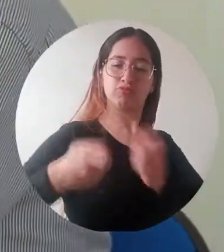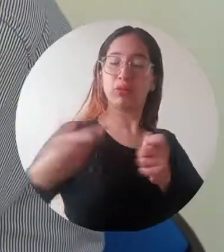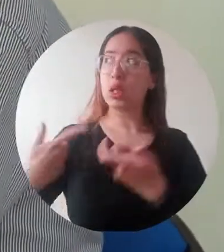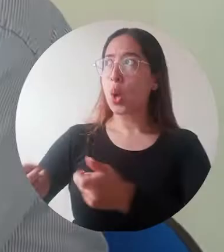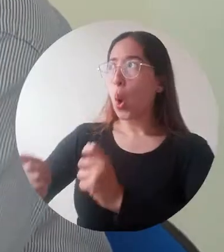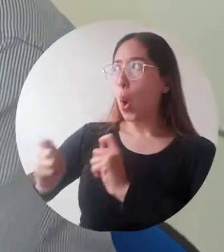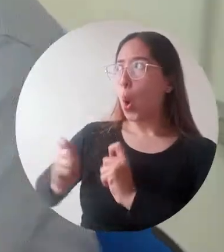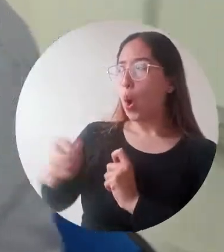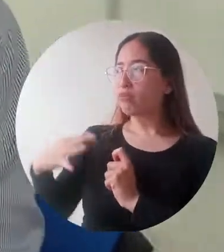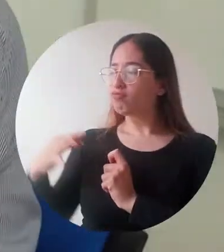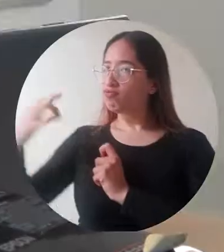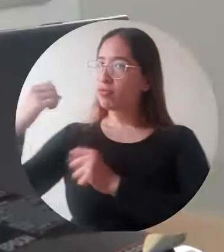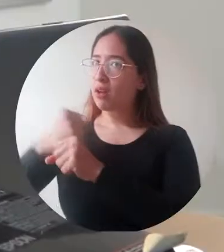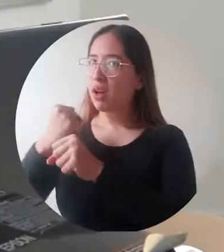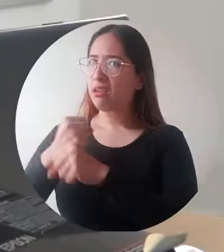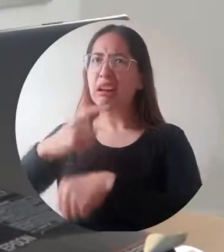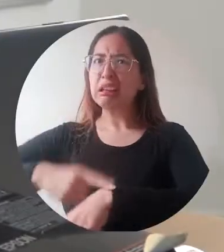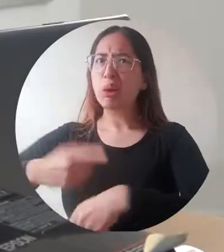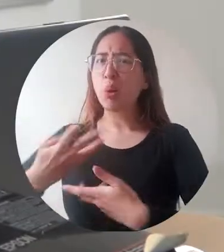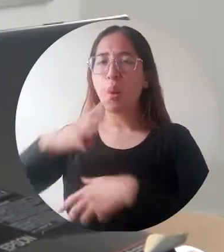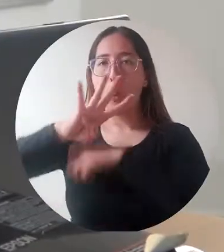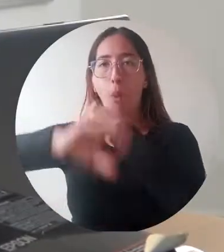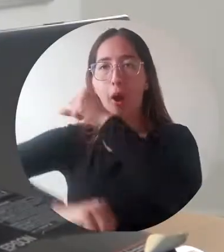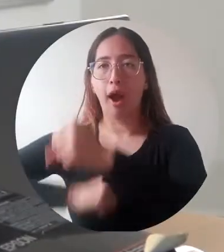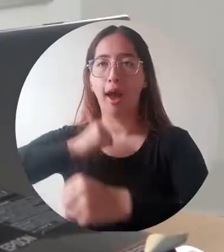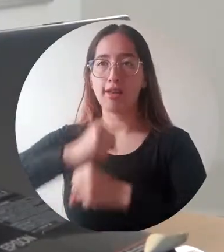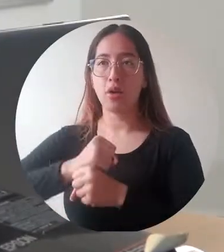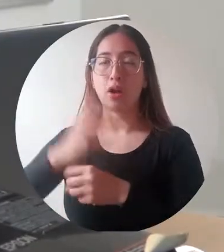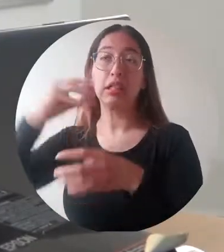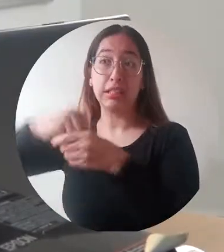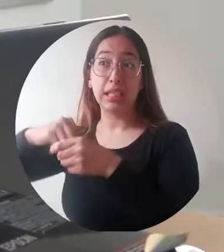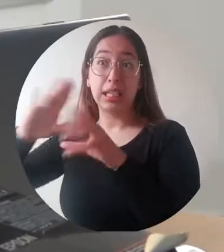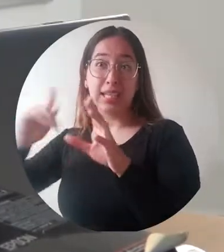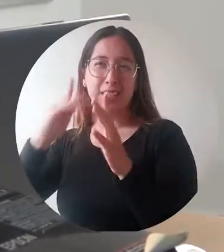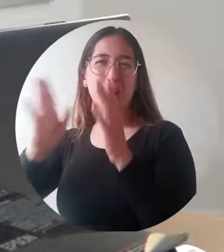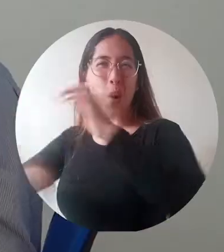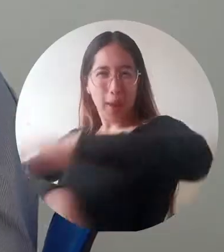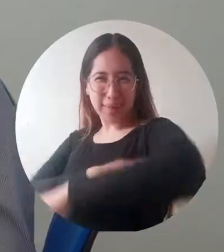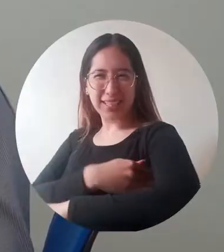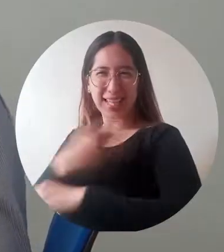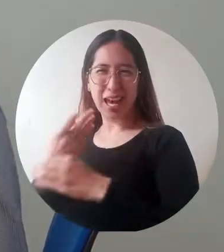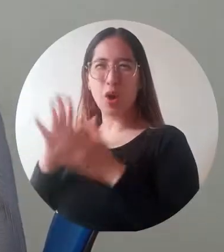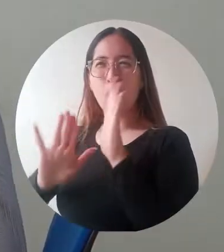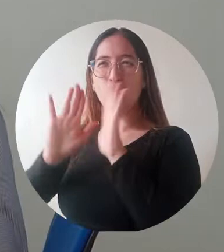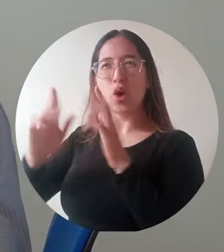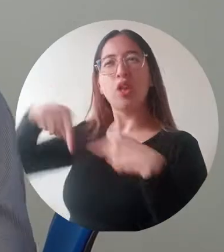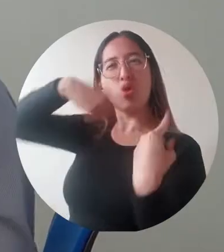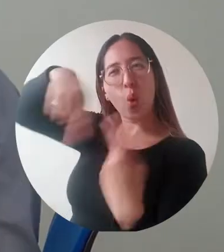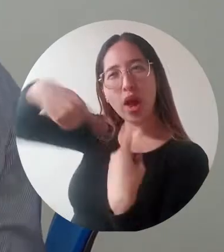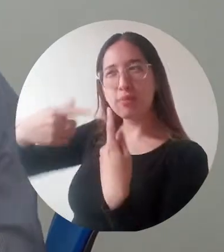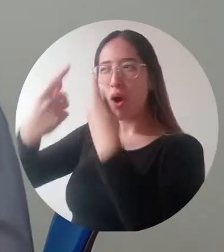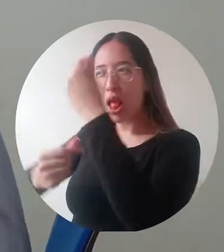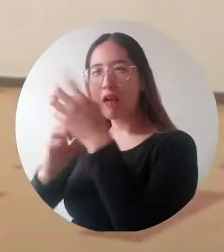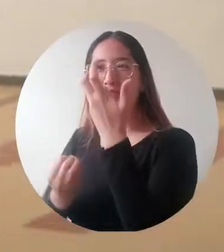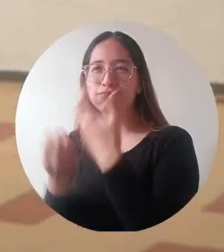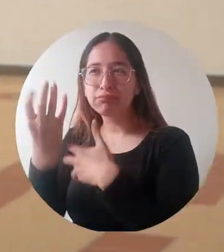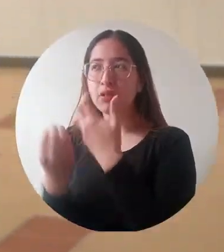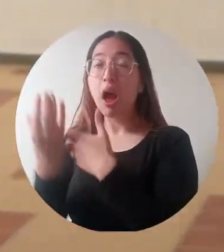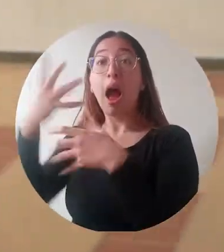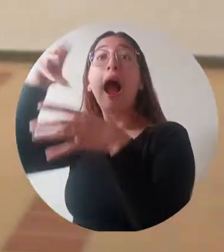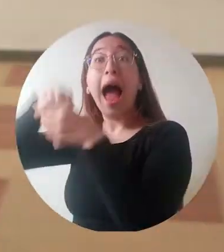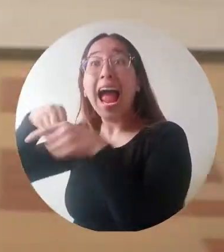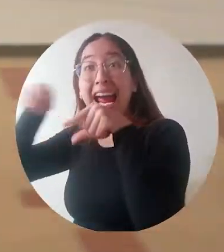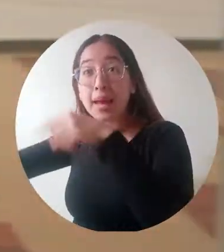durante cuatro años, que hace parte de una de las dependencias del Ministerio de Comercio, Industria y Turismo. Su objetivo